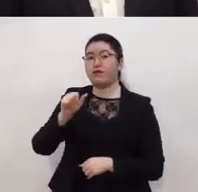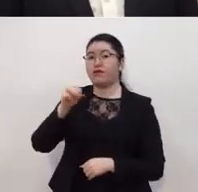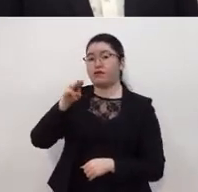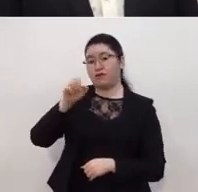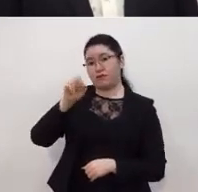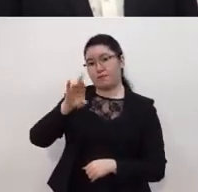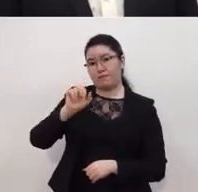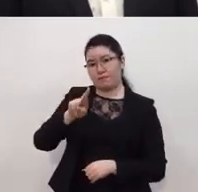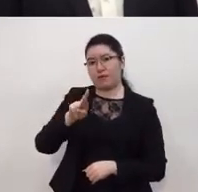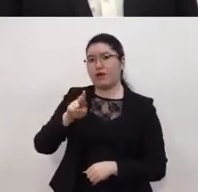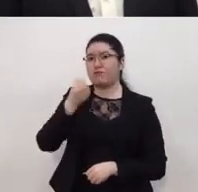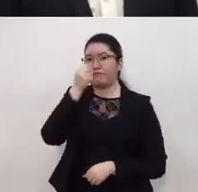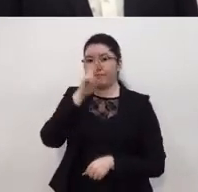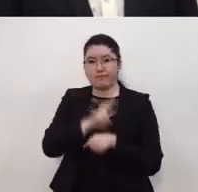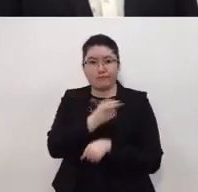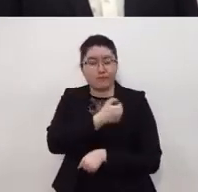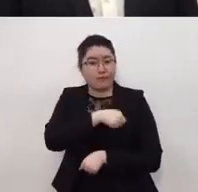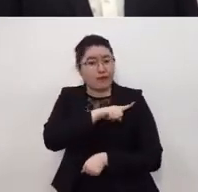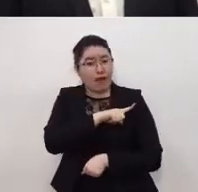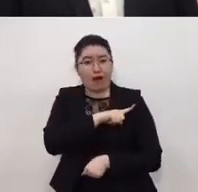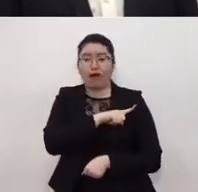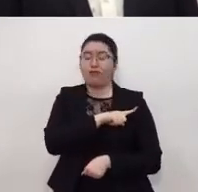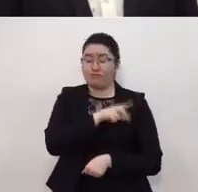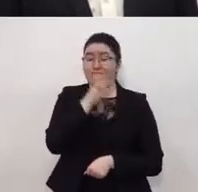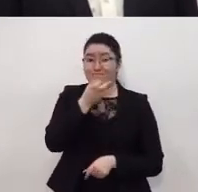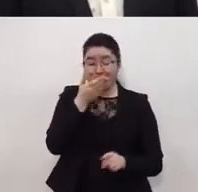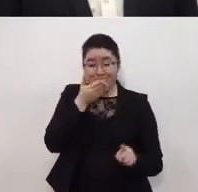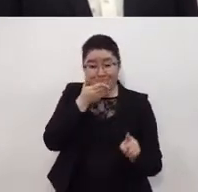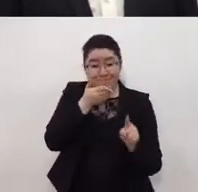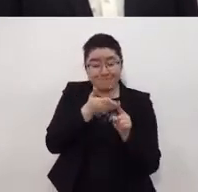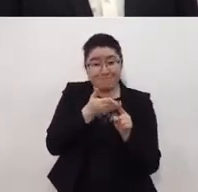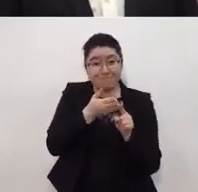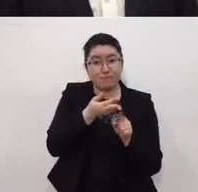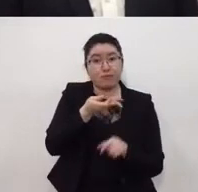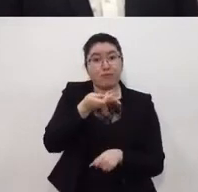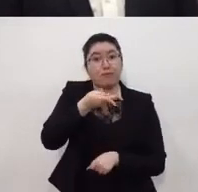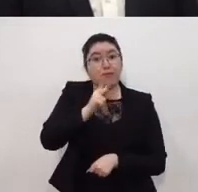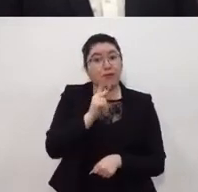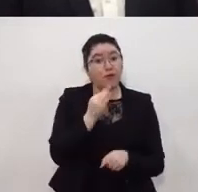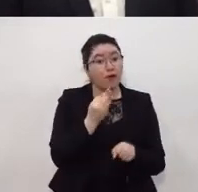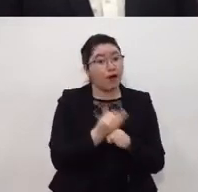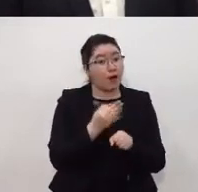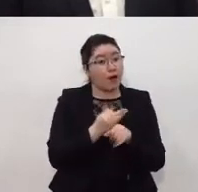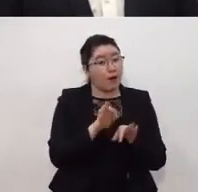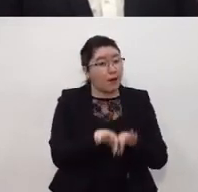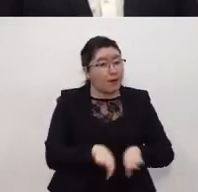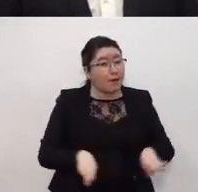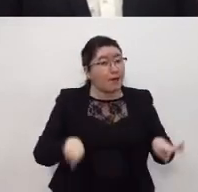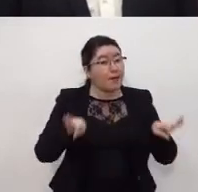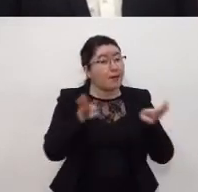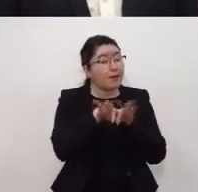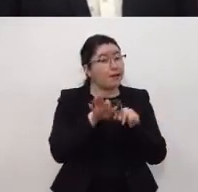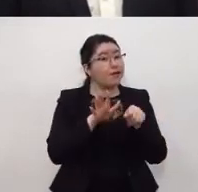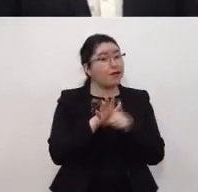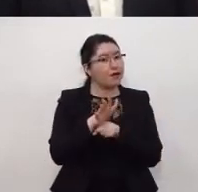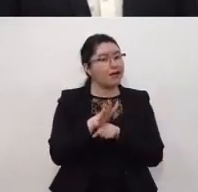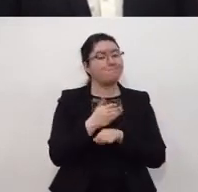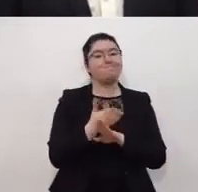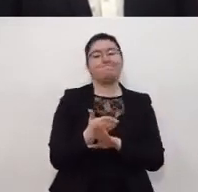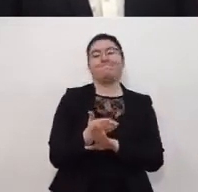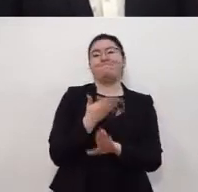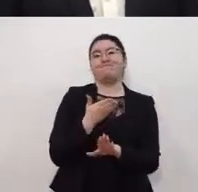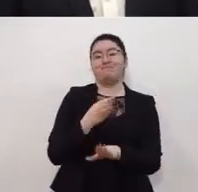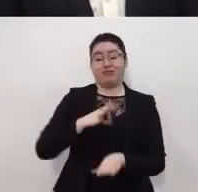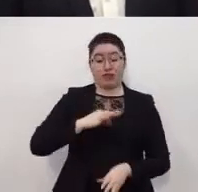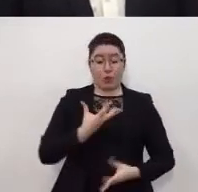ese es el objetivo pero el objetivo más importante en este momento es la prevención disminuir